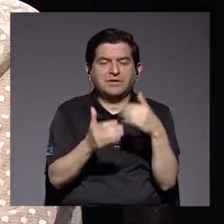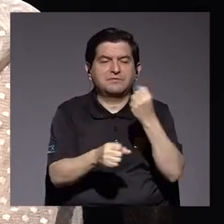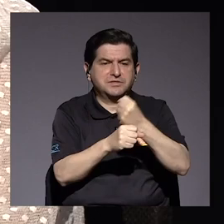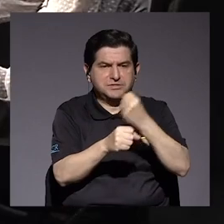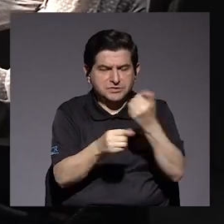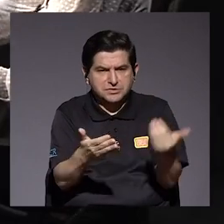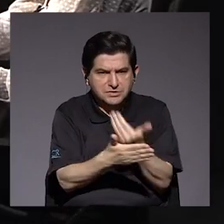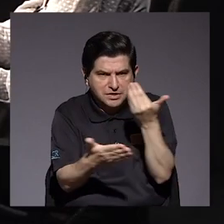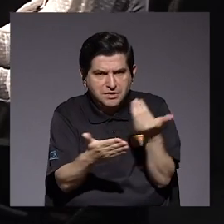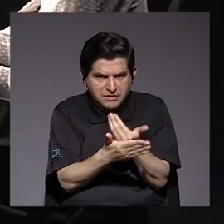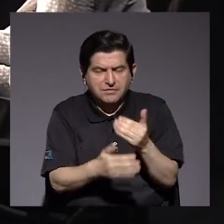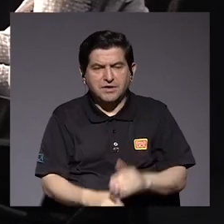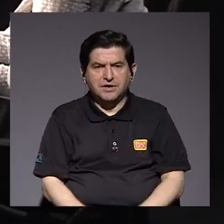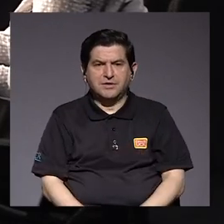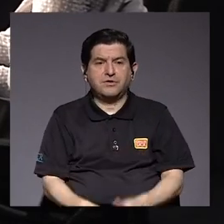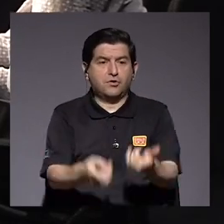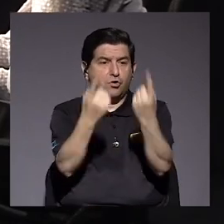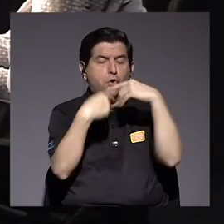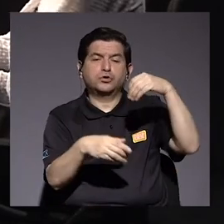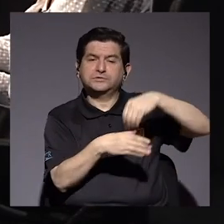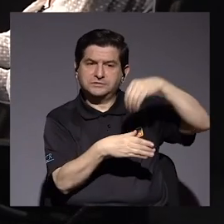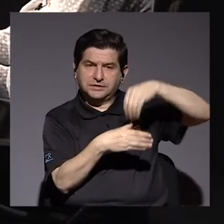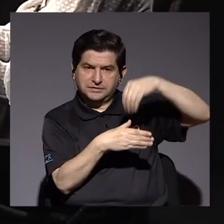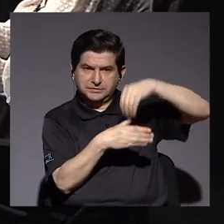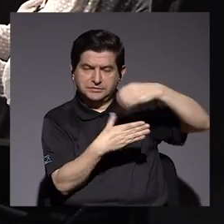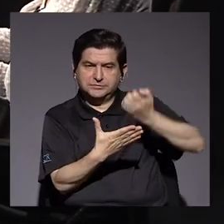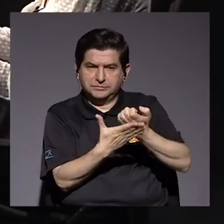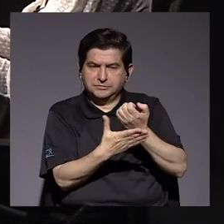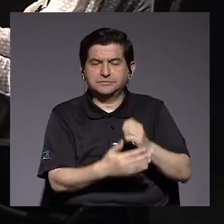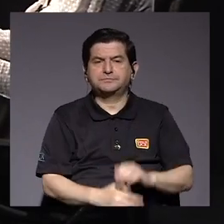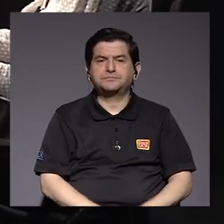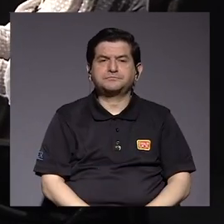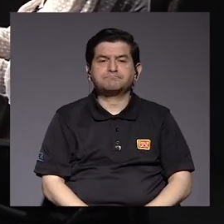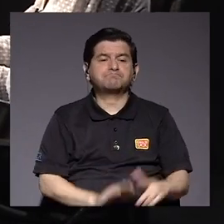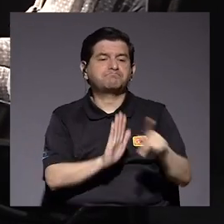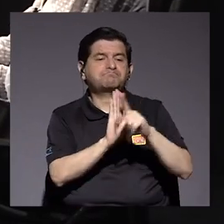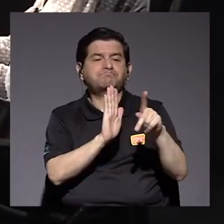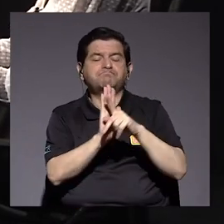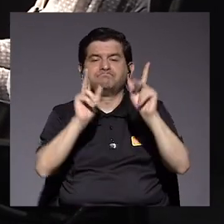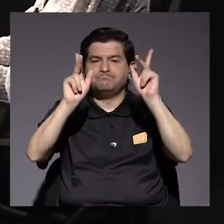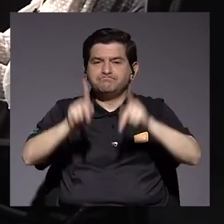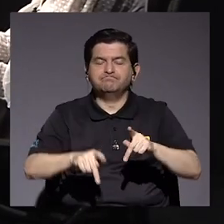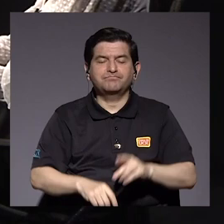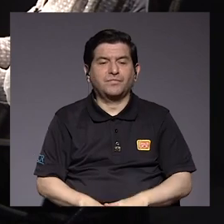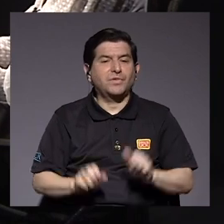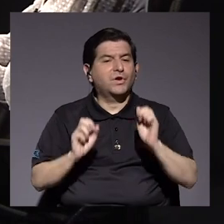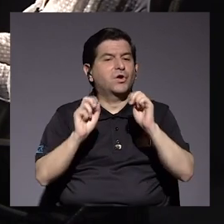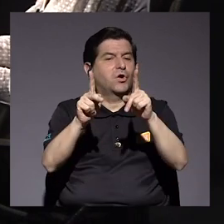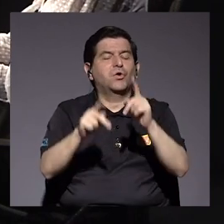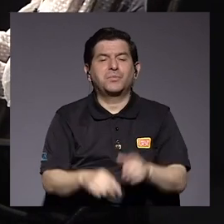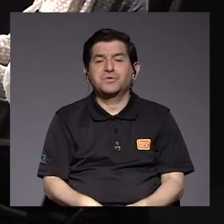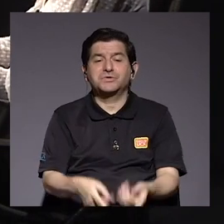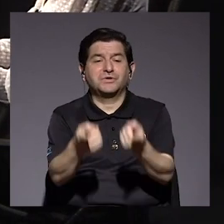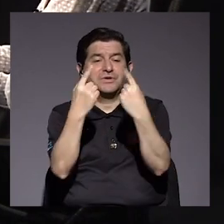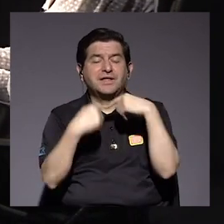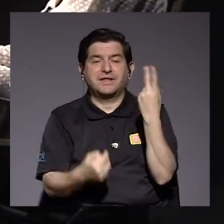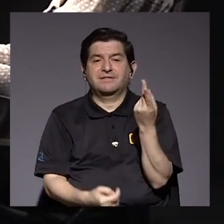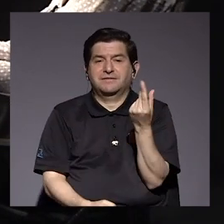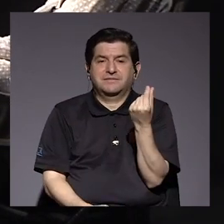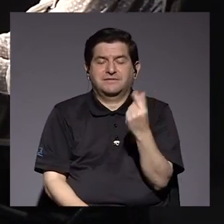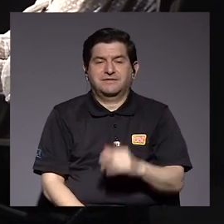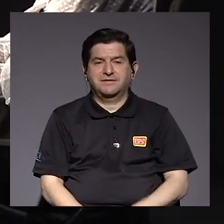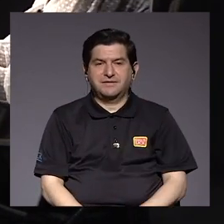empleo la atracción de inversión están prohibiéndole a la gente la posibilidad de traer el dinero